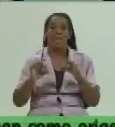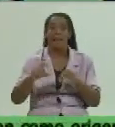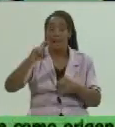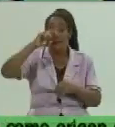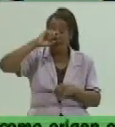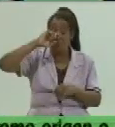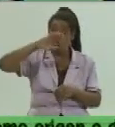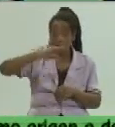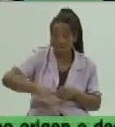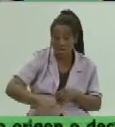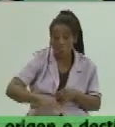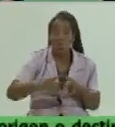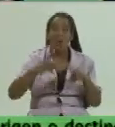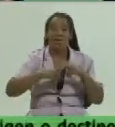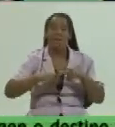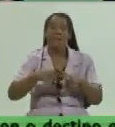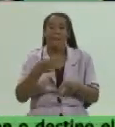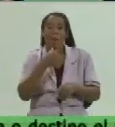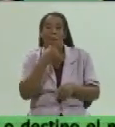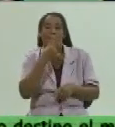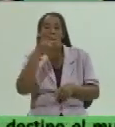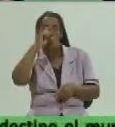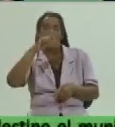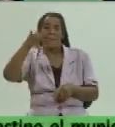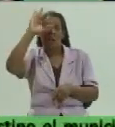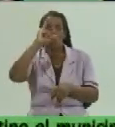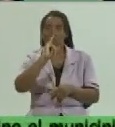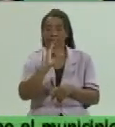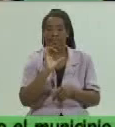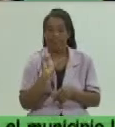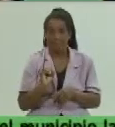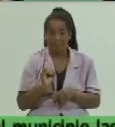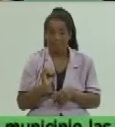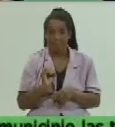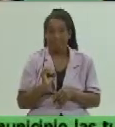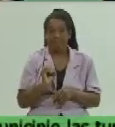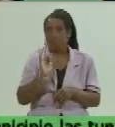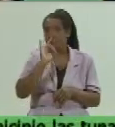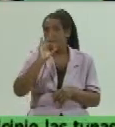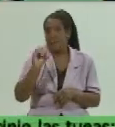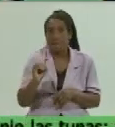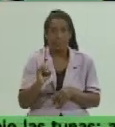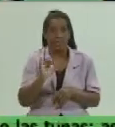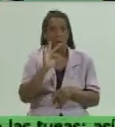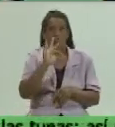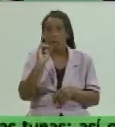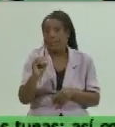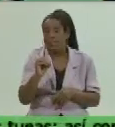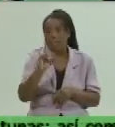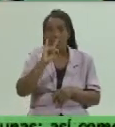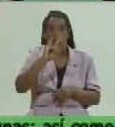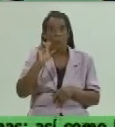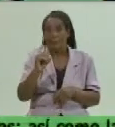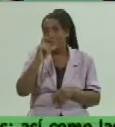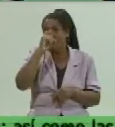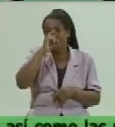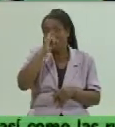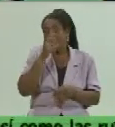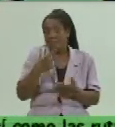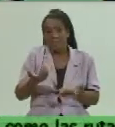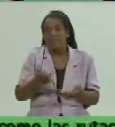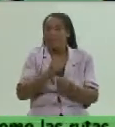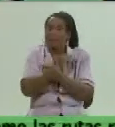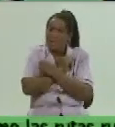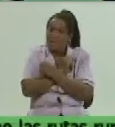y a la tercera edad, después de los mayores de 60 años y más, los de los 70, 80, 90 años, que queremos a nuestra